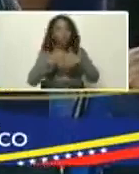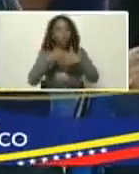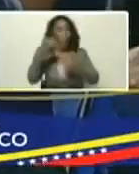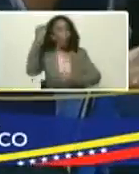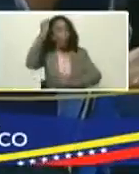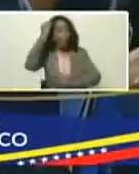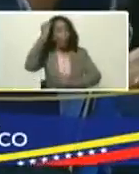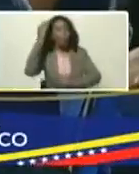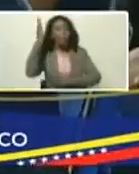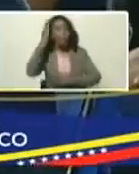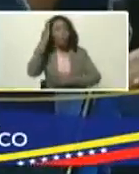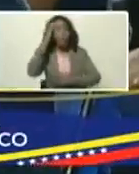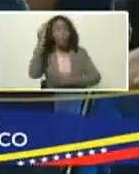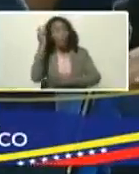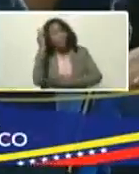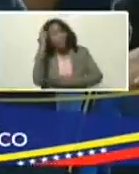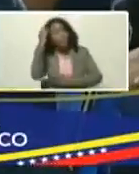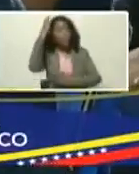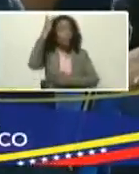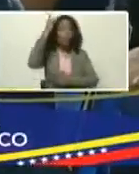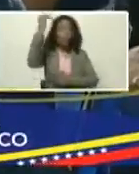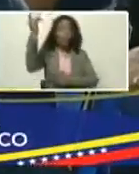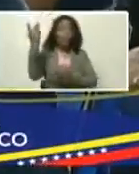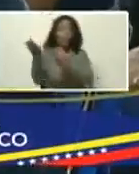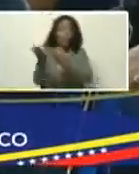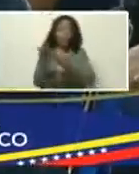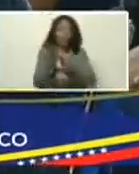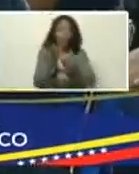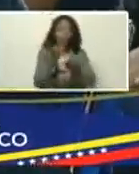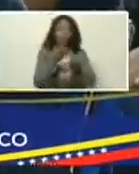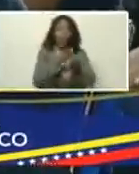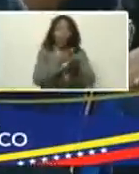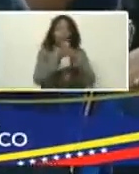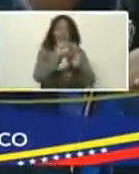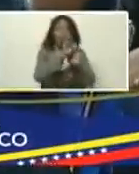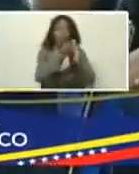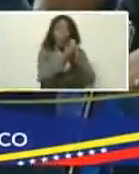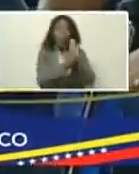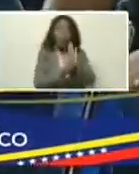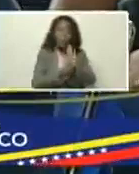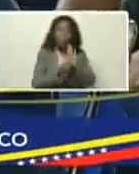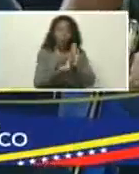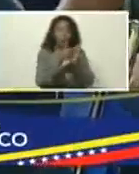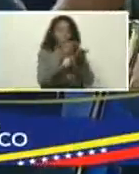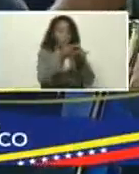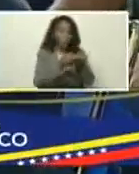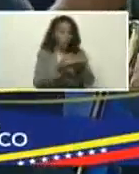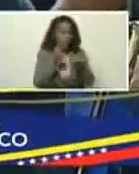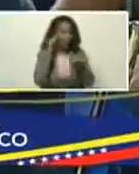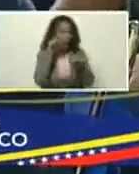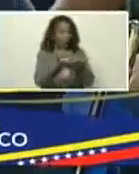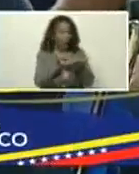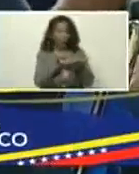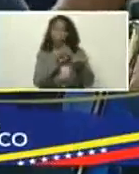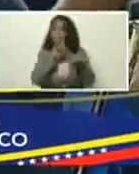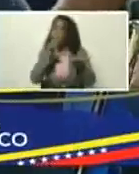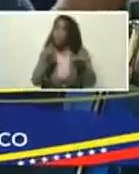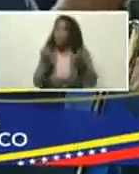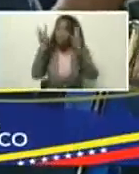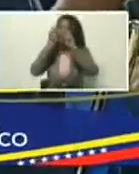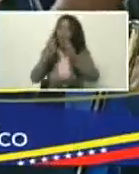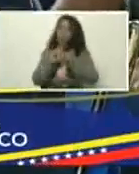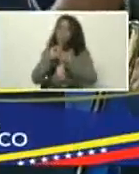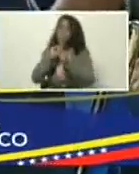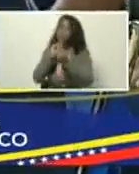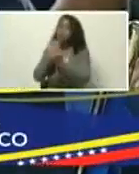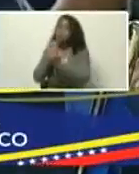de saberes, que recibe, la documentación, hace los análisis, consulta a los investigadores, consulta a la